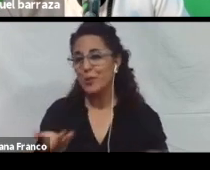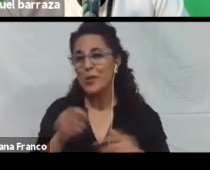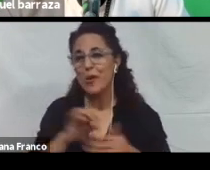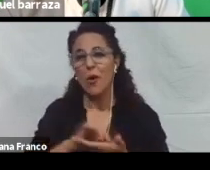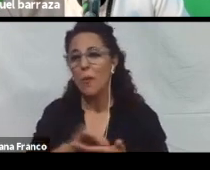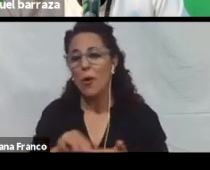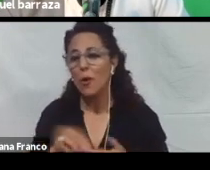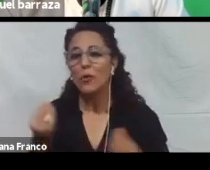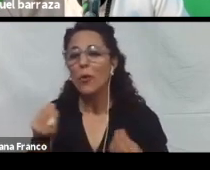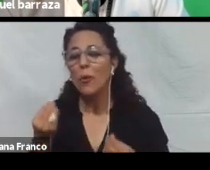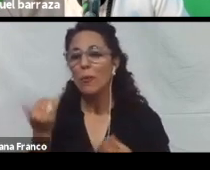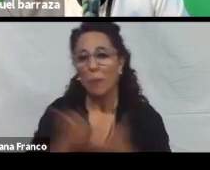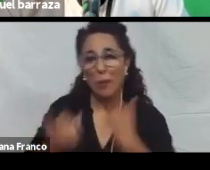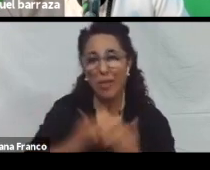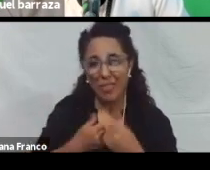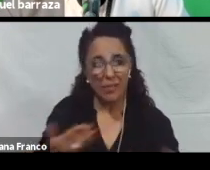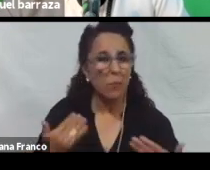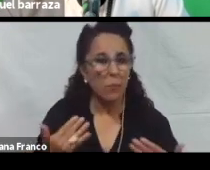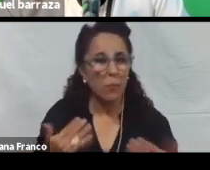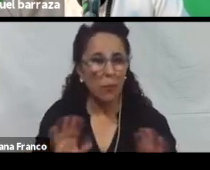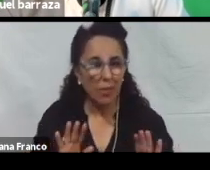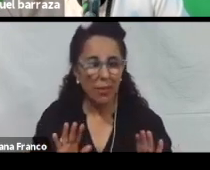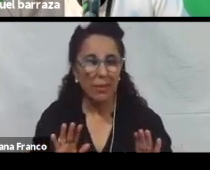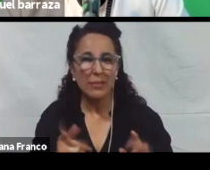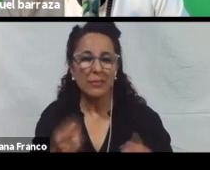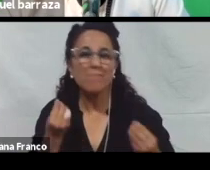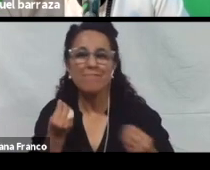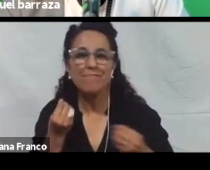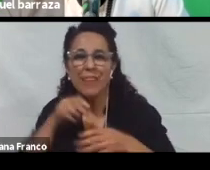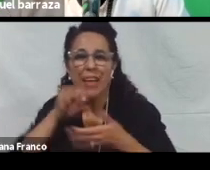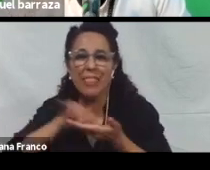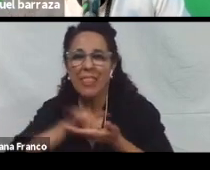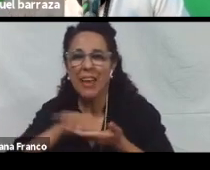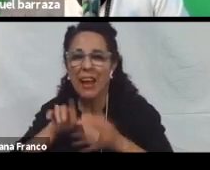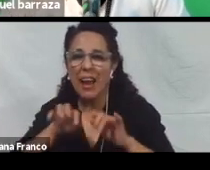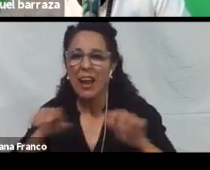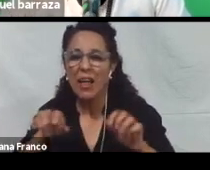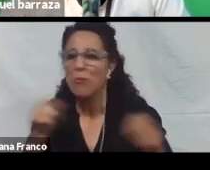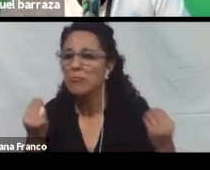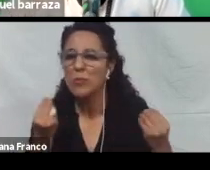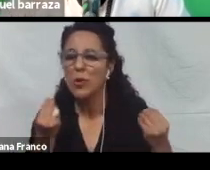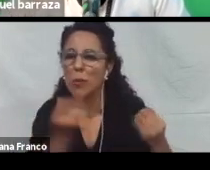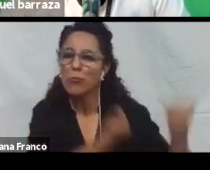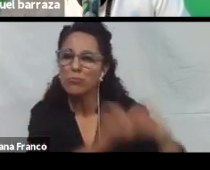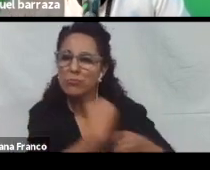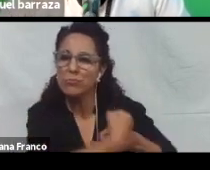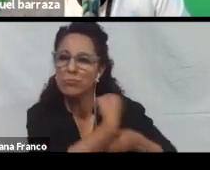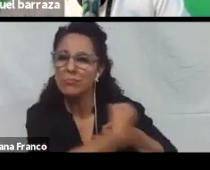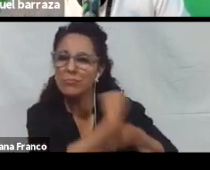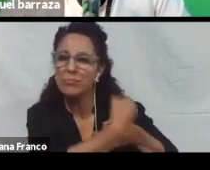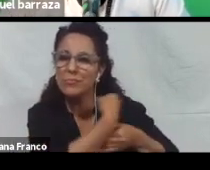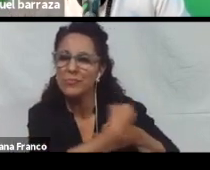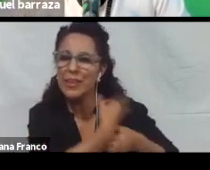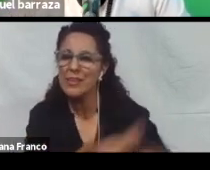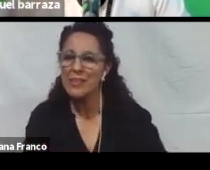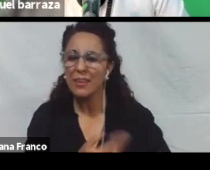Me podés indicar. Por comando de tecla. ¿Cómo llego con el teclado? No solamente. Dar indicaciones visuales. O también.